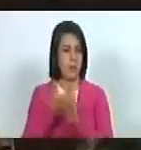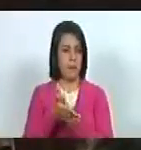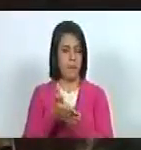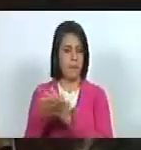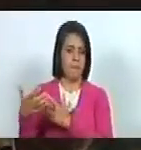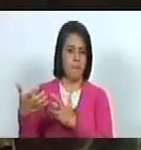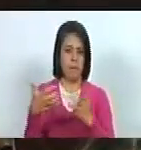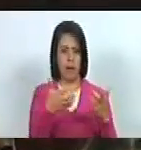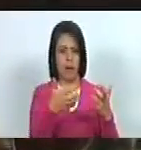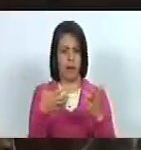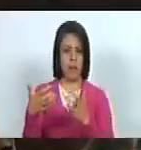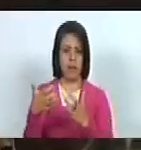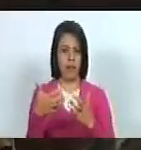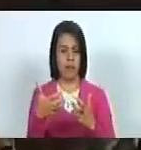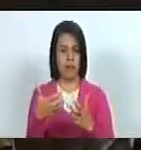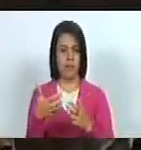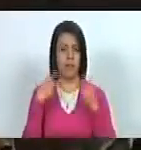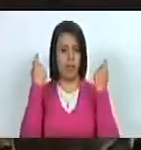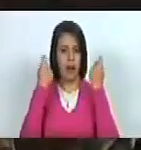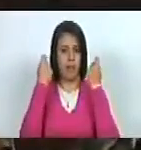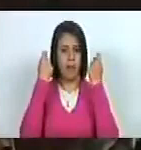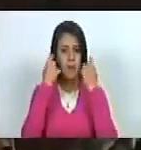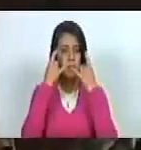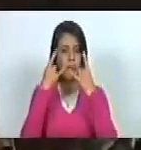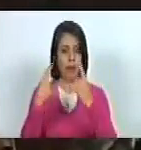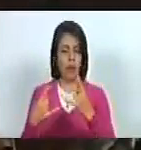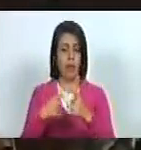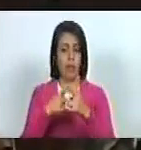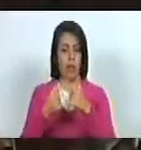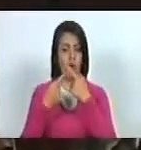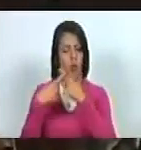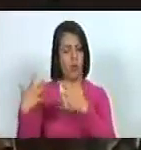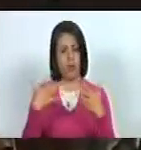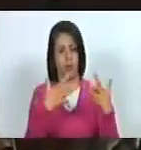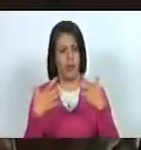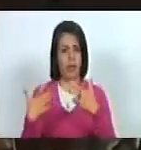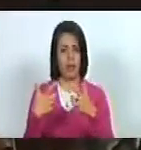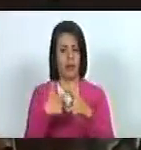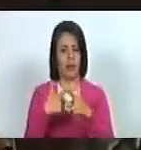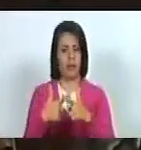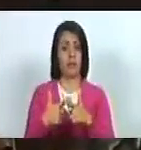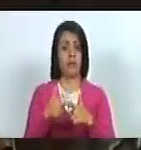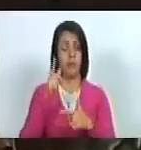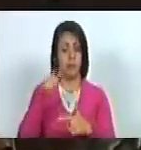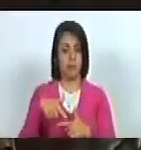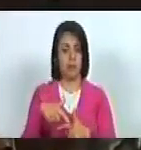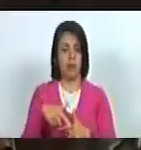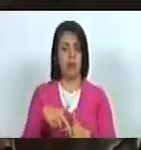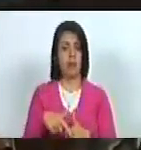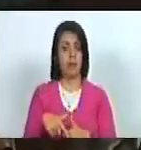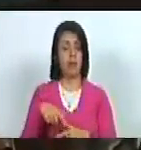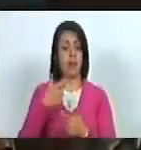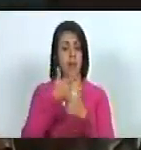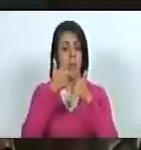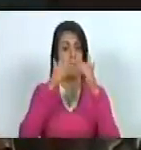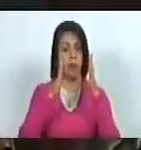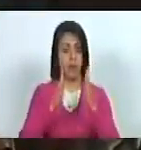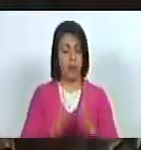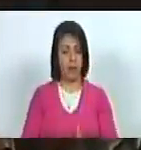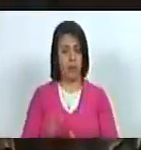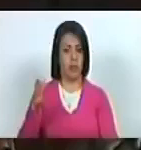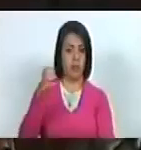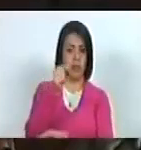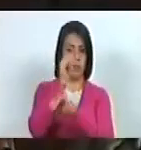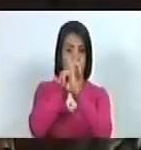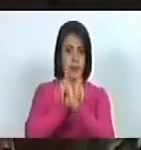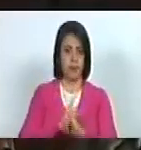batallas de la campaña admirable y demás batallas con las cuales nuestro ejército libertador logró